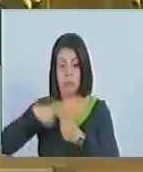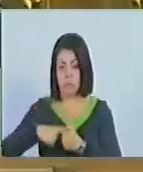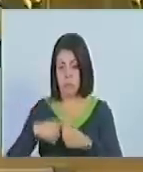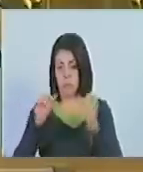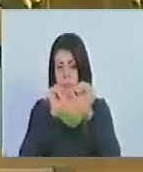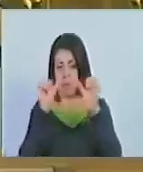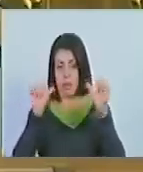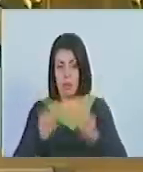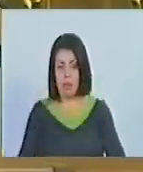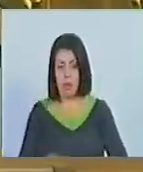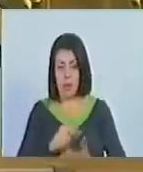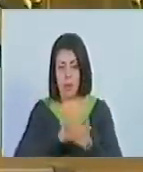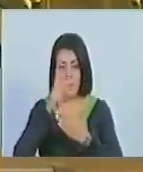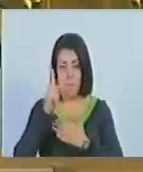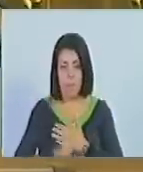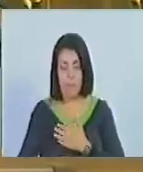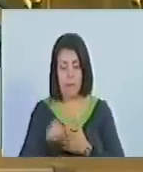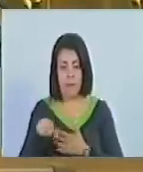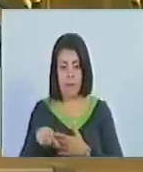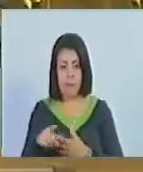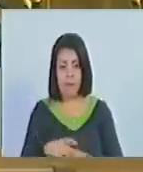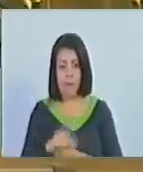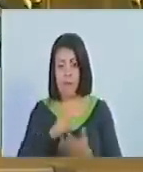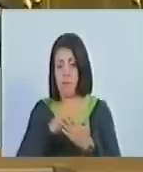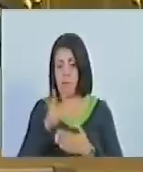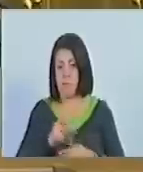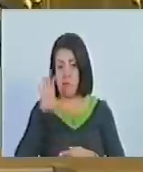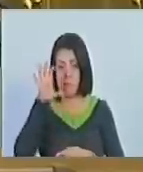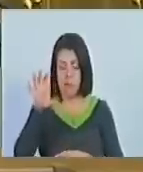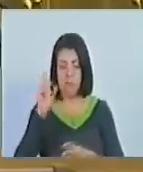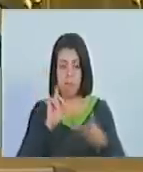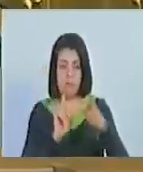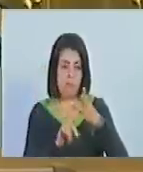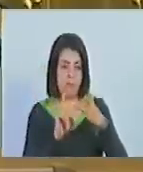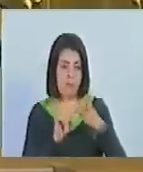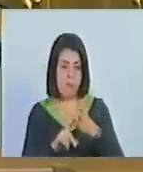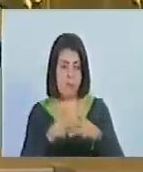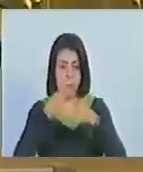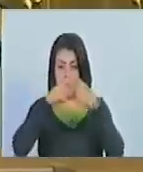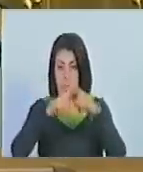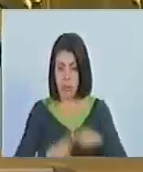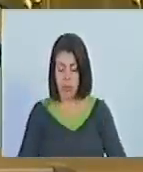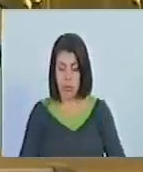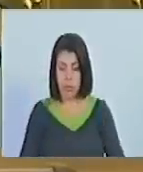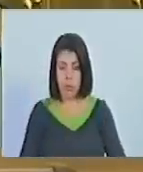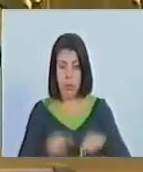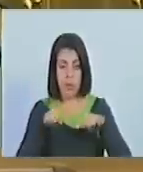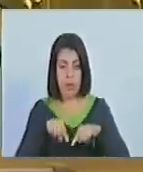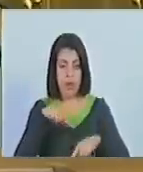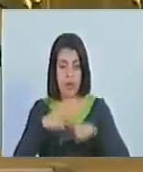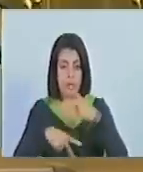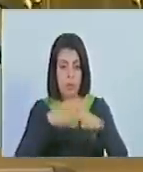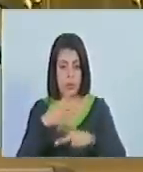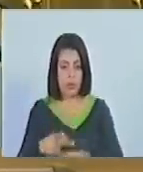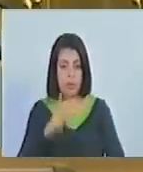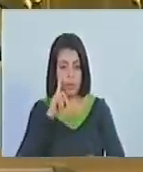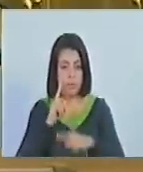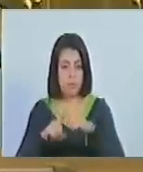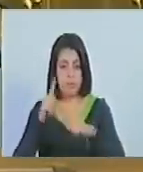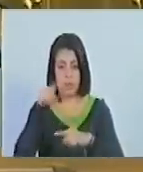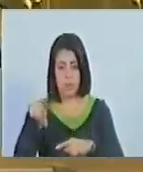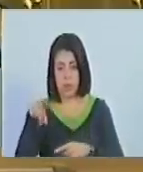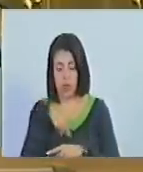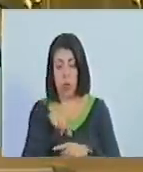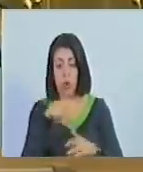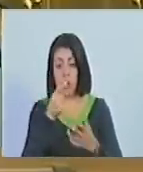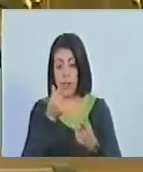del sistema de planes del plan de la patria. Tres. Presupuestos. Esta fase comprende la determinación de los